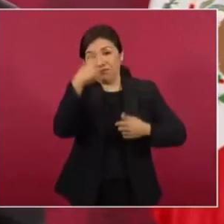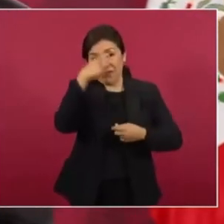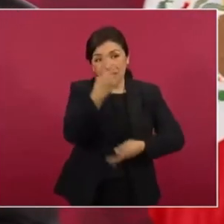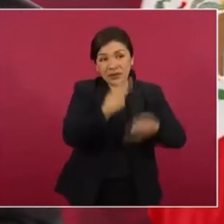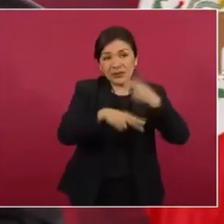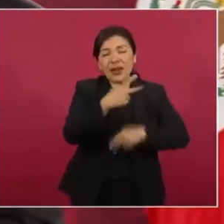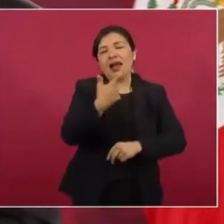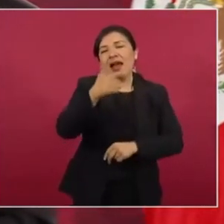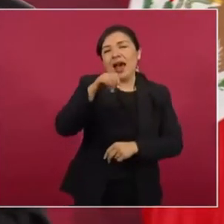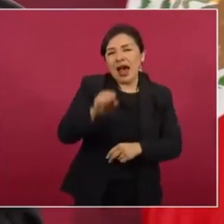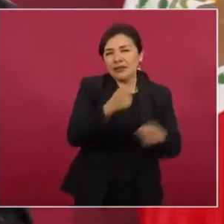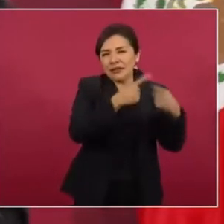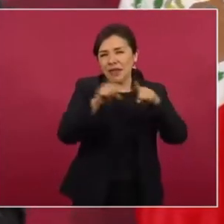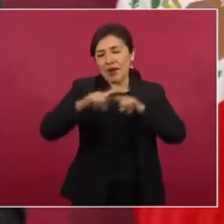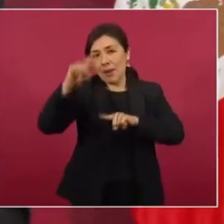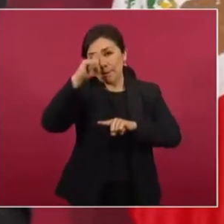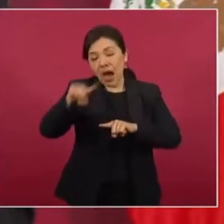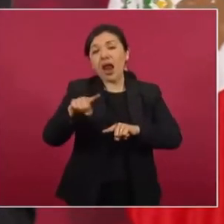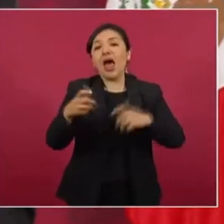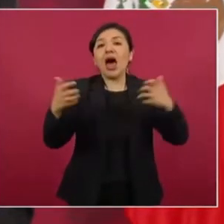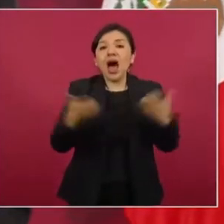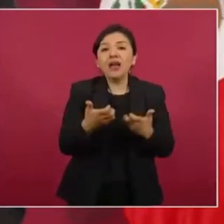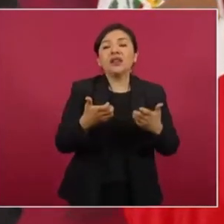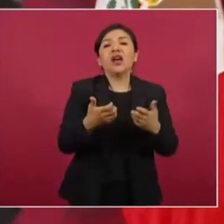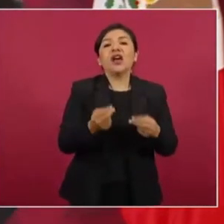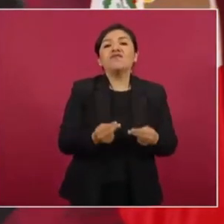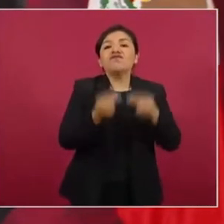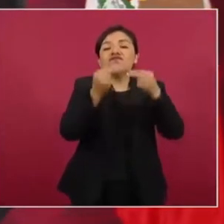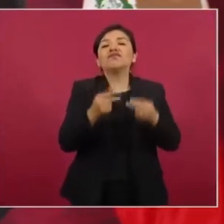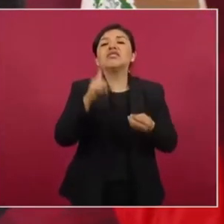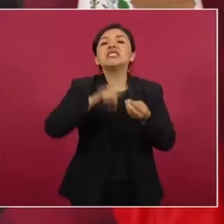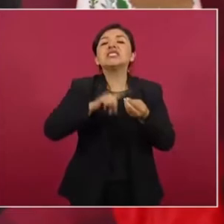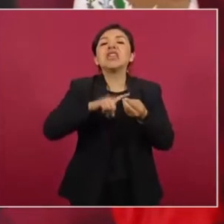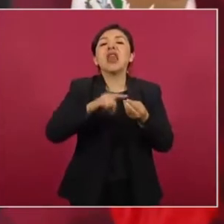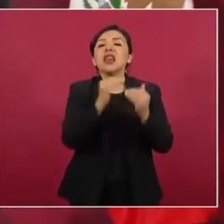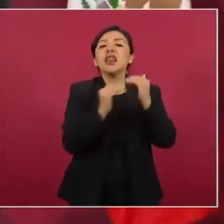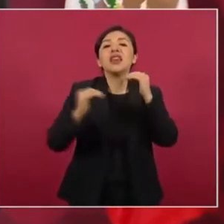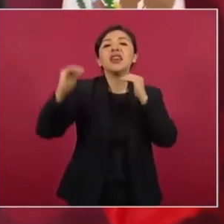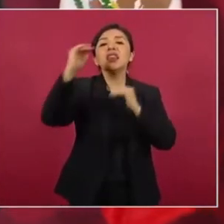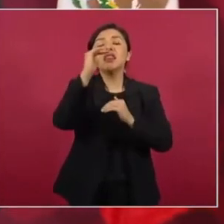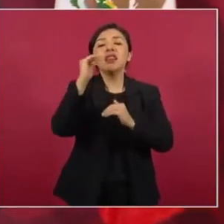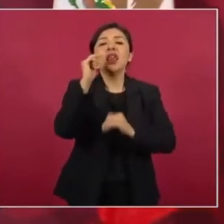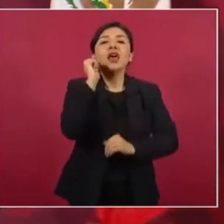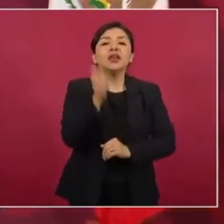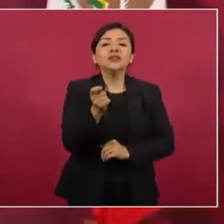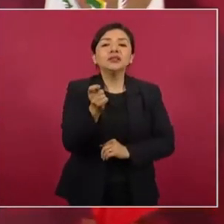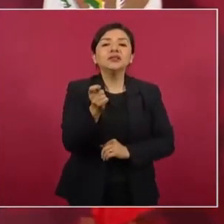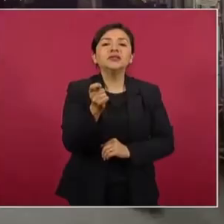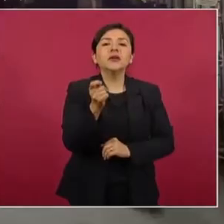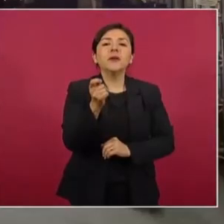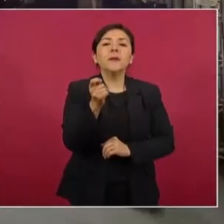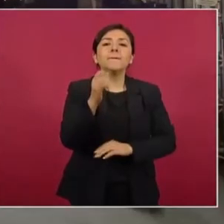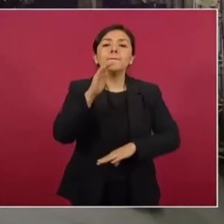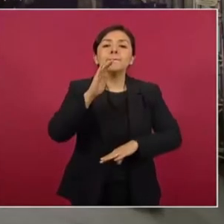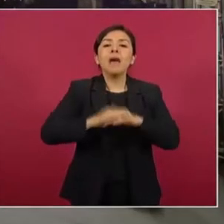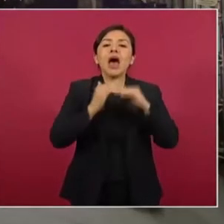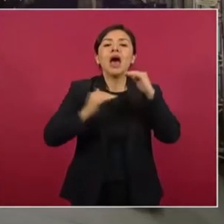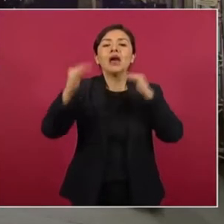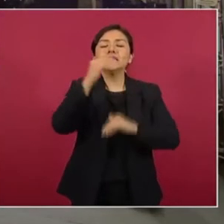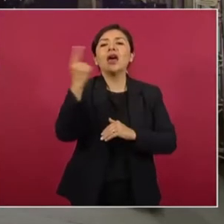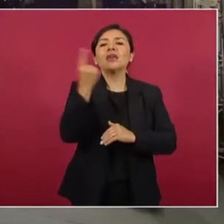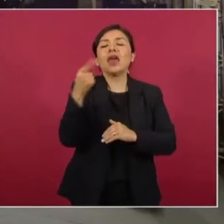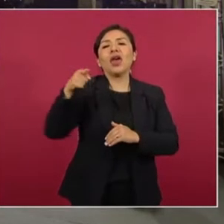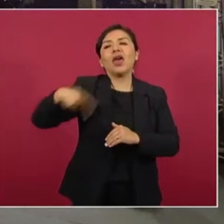para el despacho, estaba arriba de las